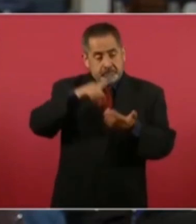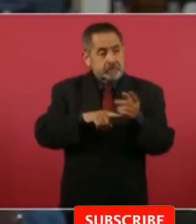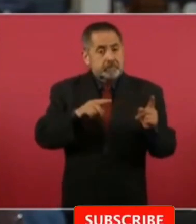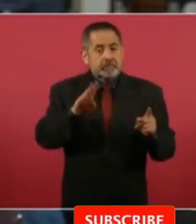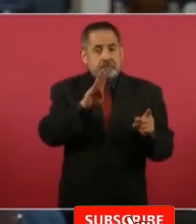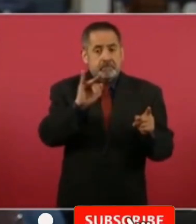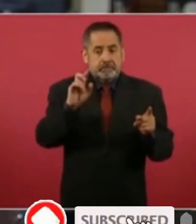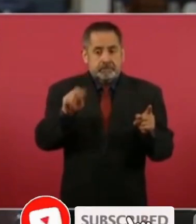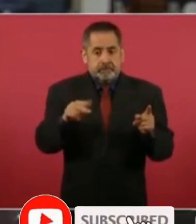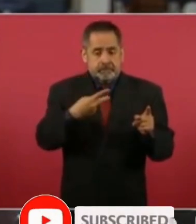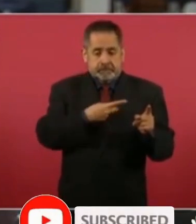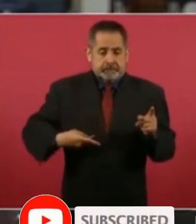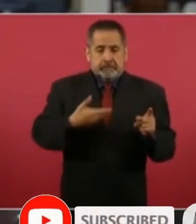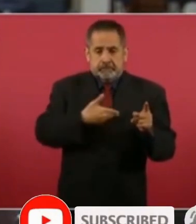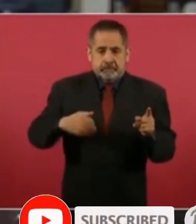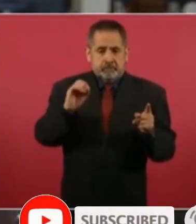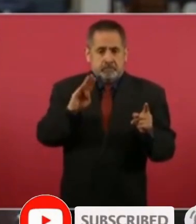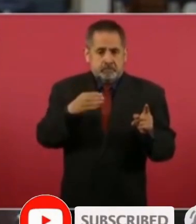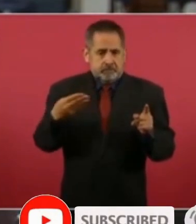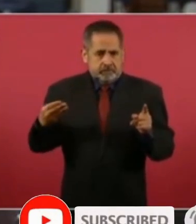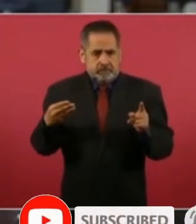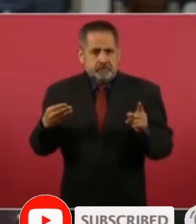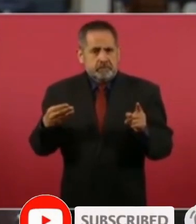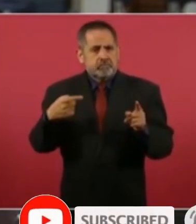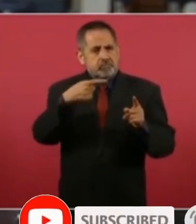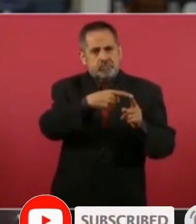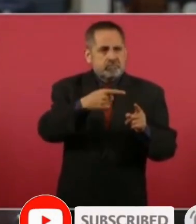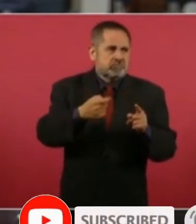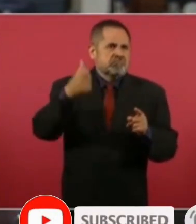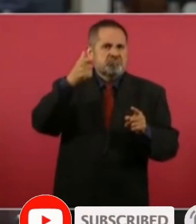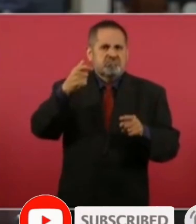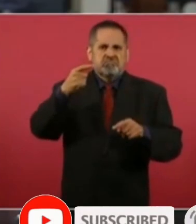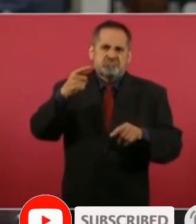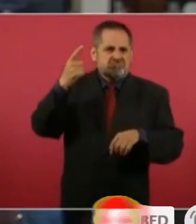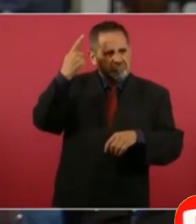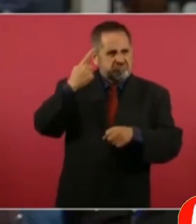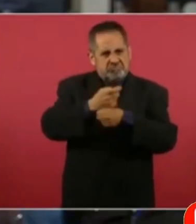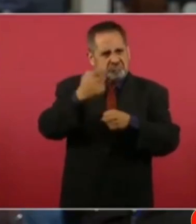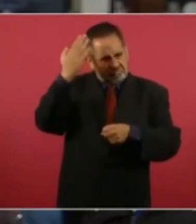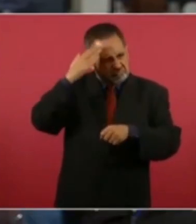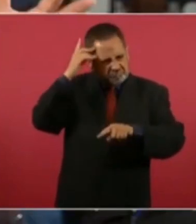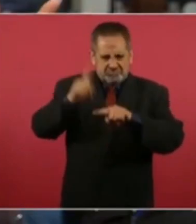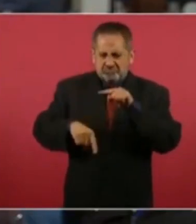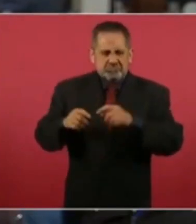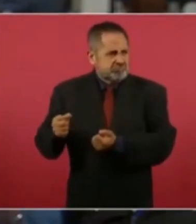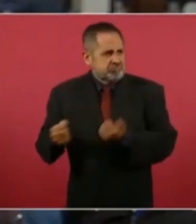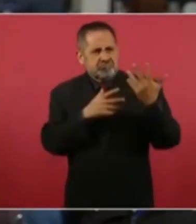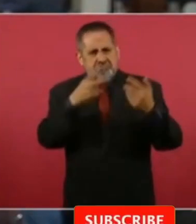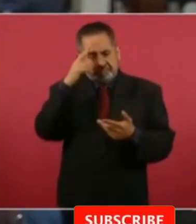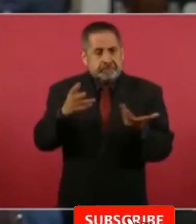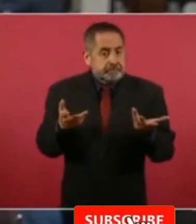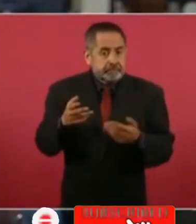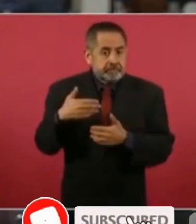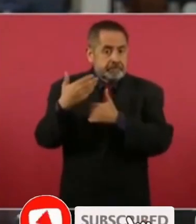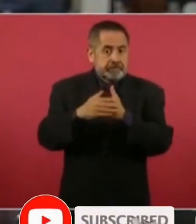el vicepresidente de Barack Obama, y en su momento Barack Obama fue el deportador en jefe. Si en determinado momento pierde las elecciones